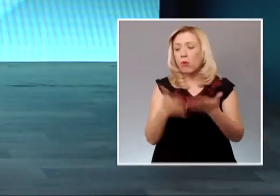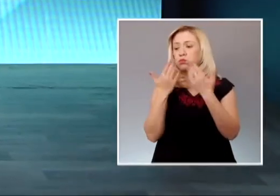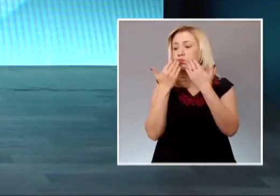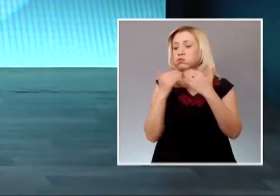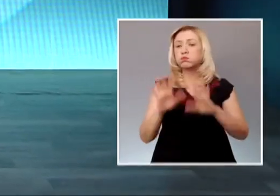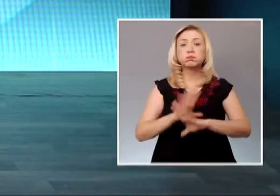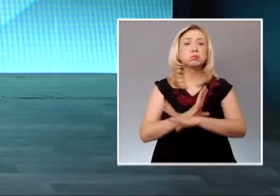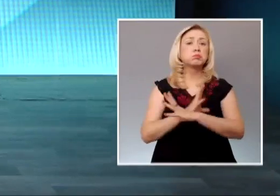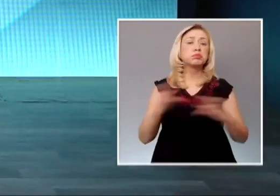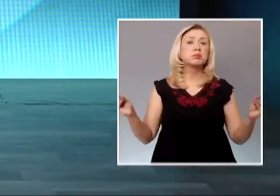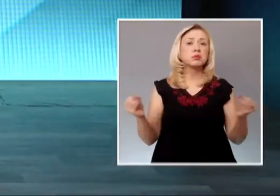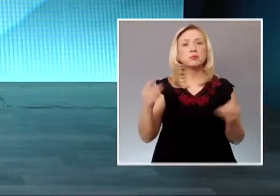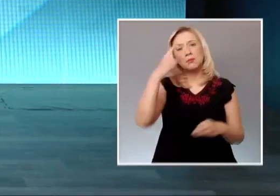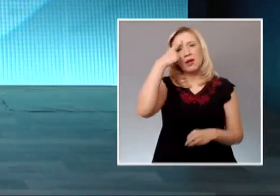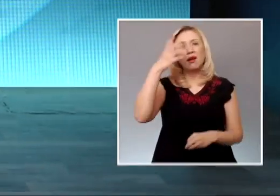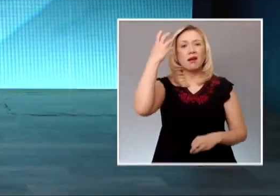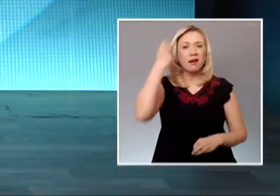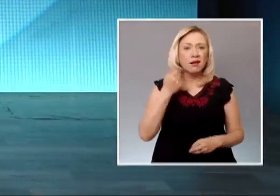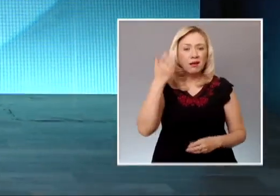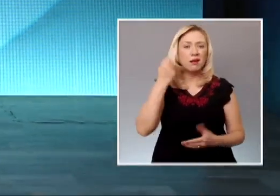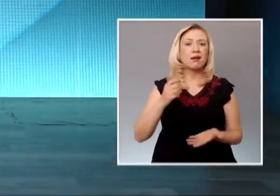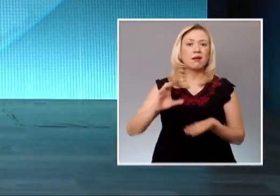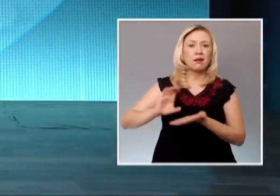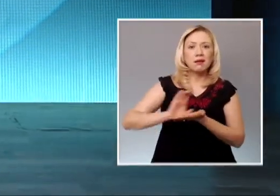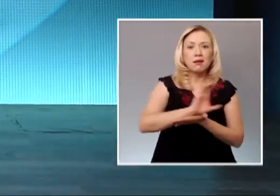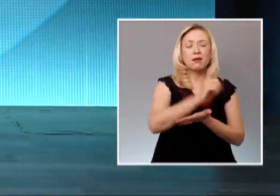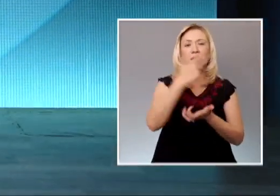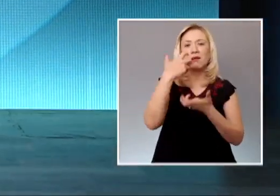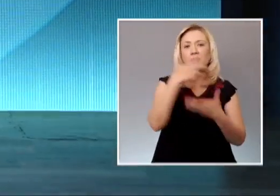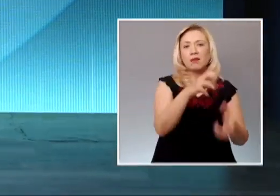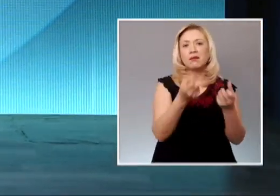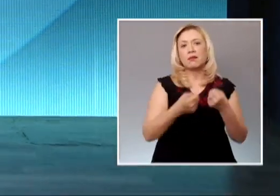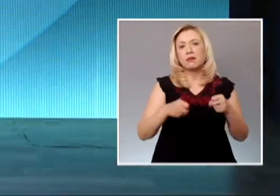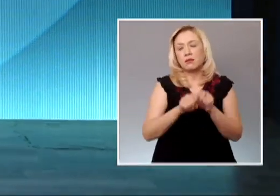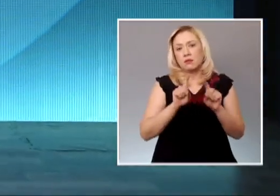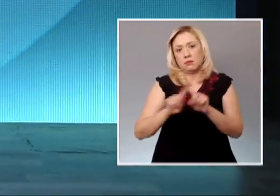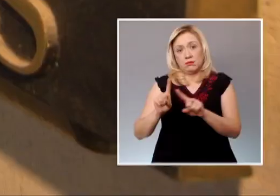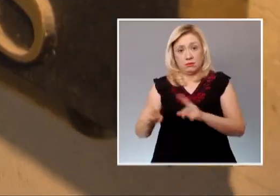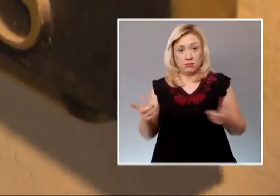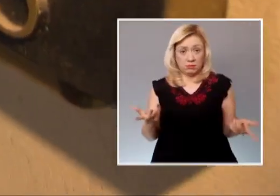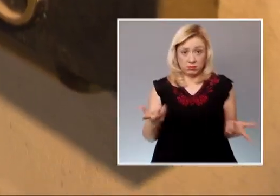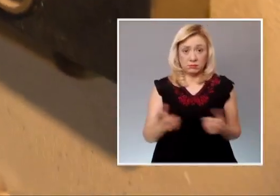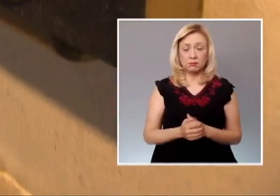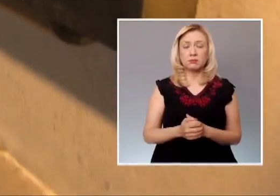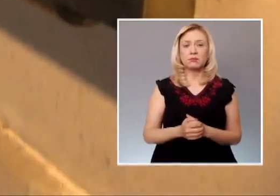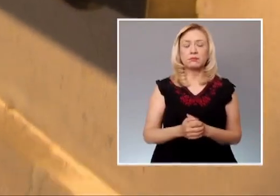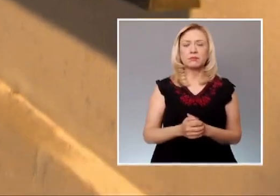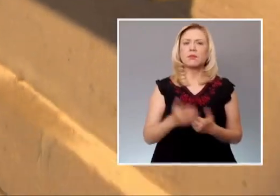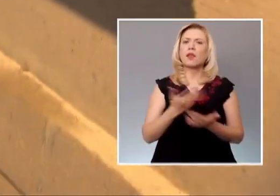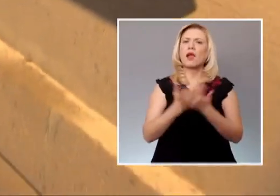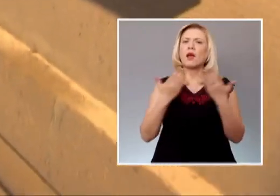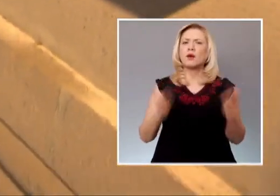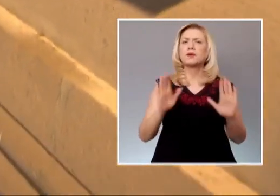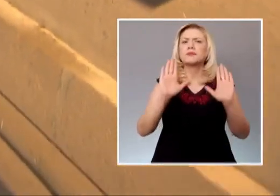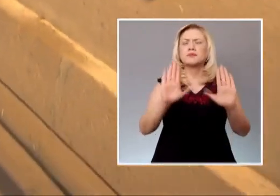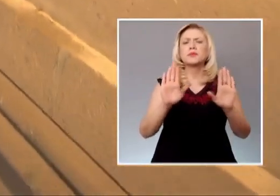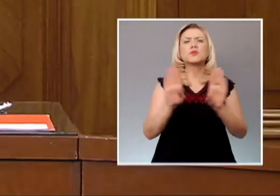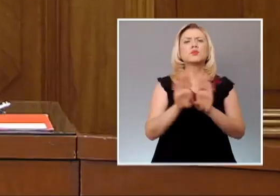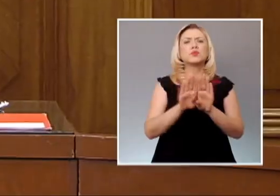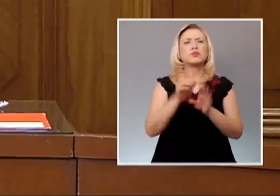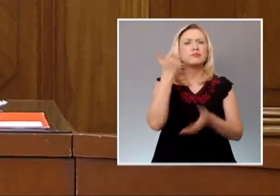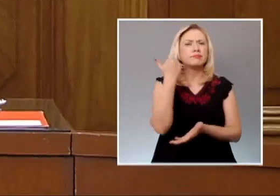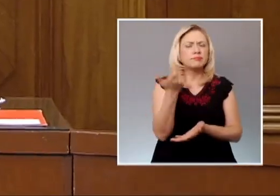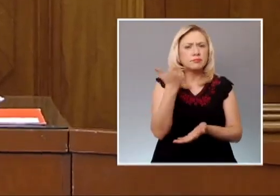Por su parte, la segunda sala de la Corte determinó que para que proceda una solicitud de devolución de una cantidad amparada en comprobantes